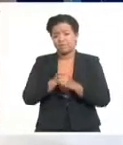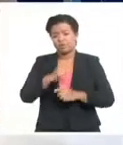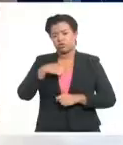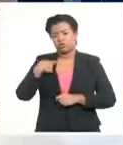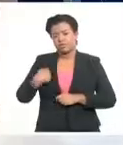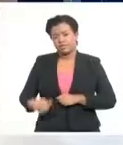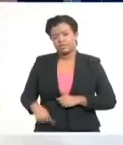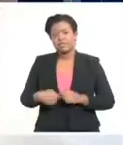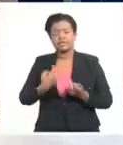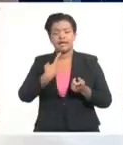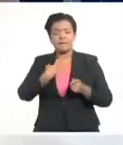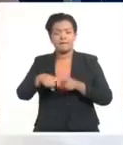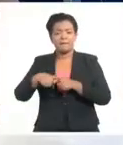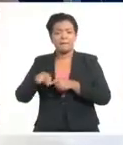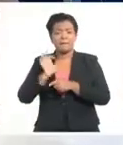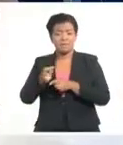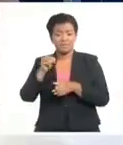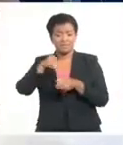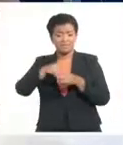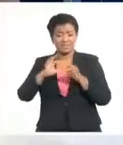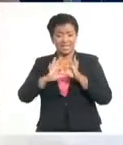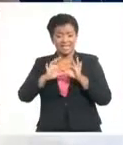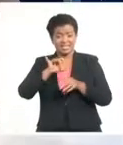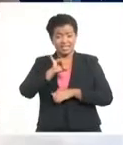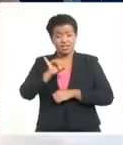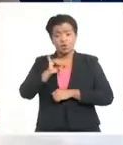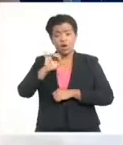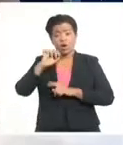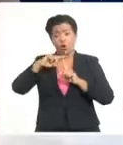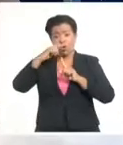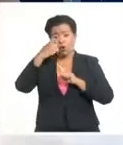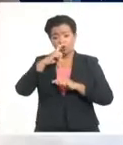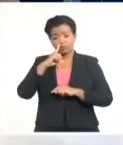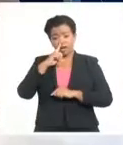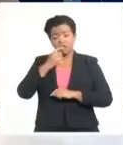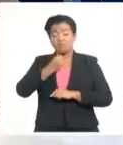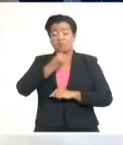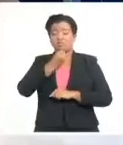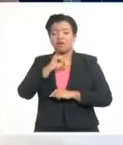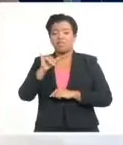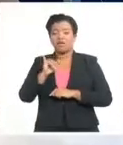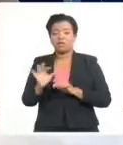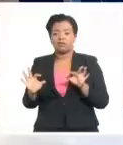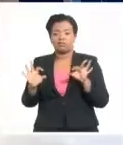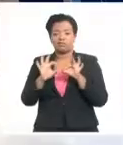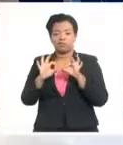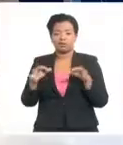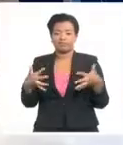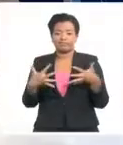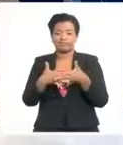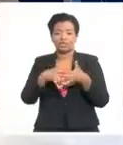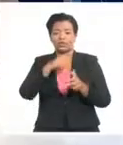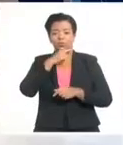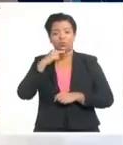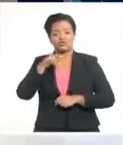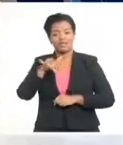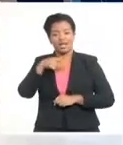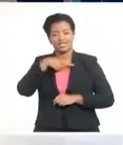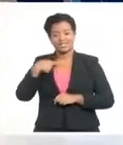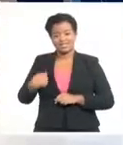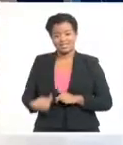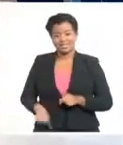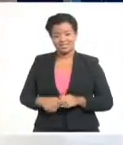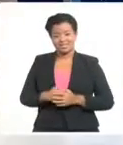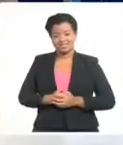sí, las mismas del G7 y de la OTAN, se decanten por una relación más estrecha con Rusia y con China. Y